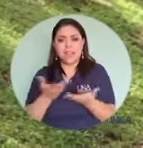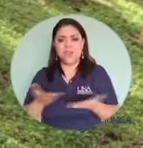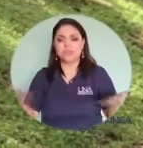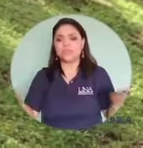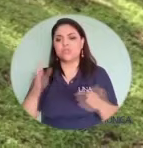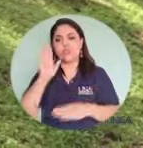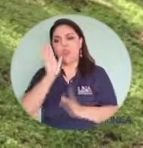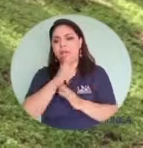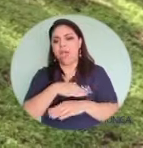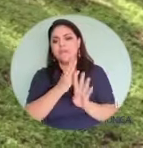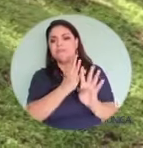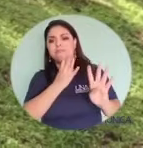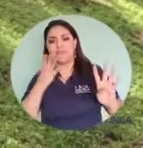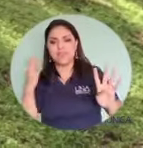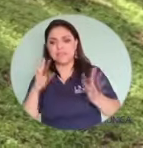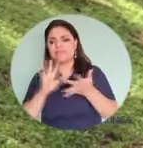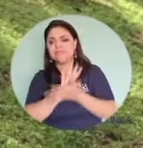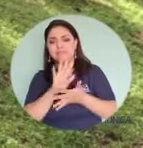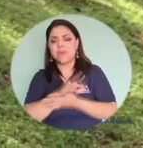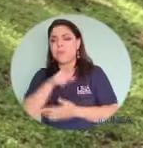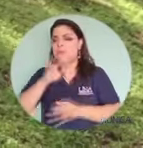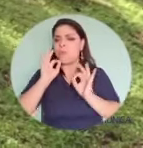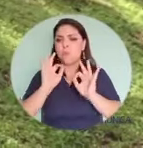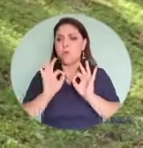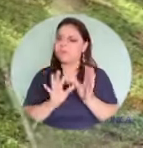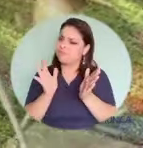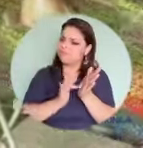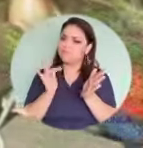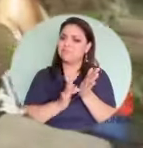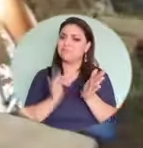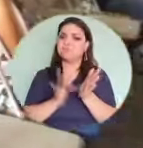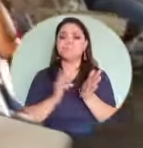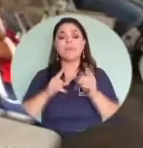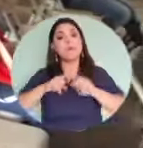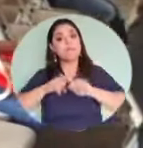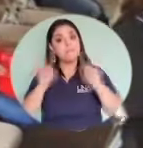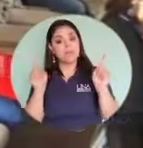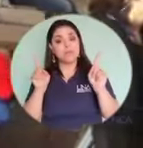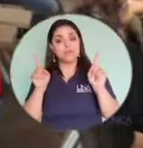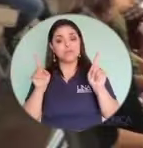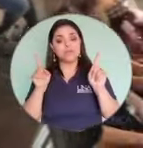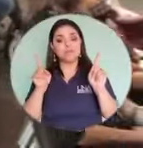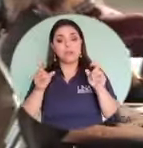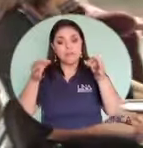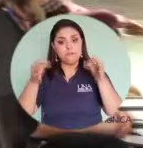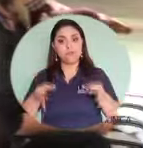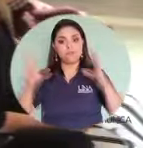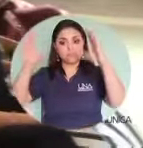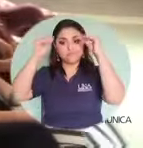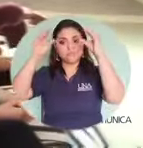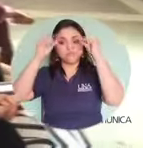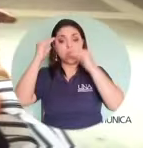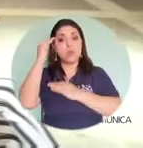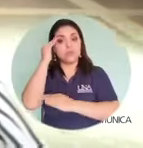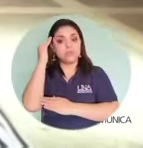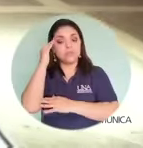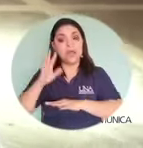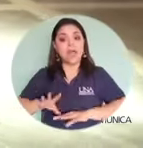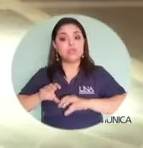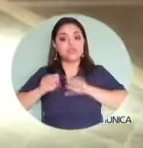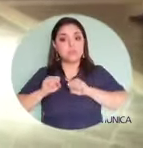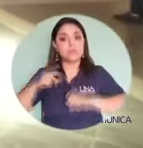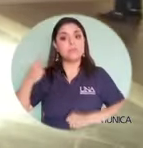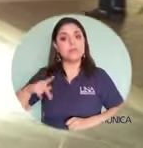Nos agiliza muchas cosas, no tenemos que hacer colas, hacer trámites, está muy bueno, hay que aprovecharlo, pero de forma